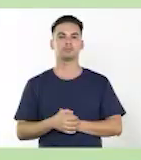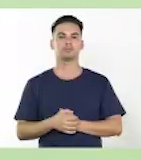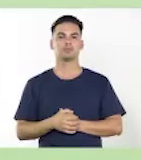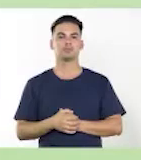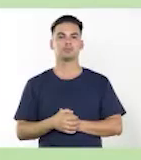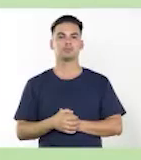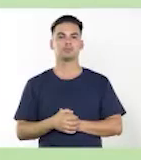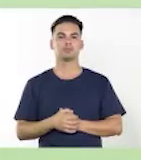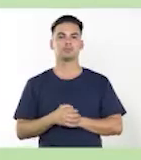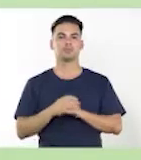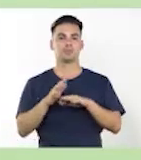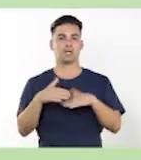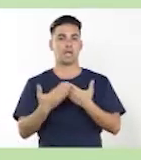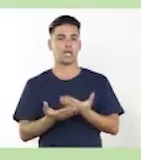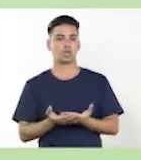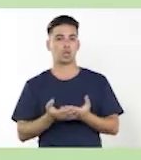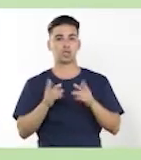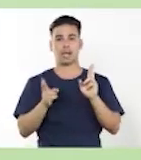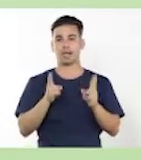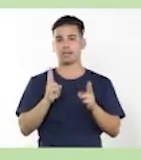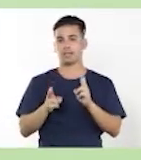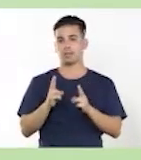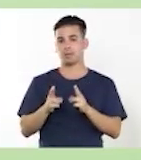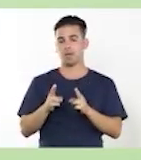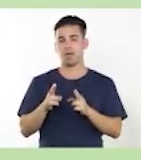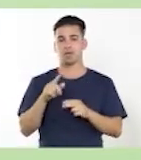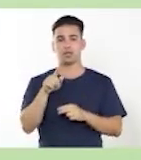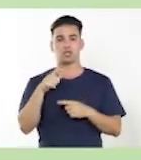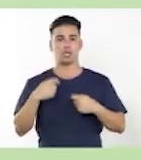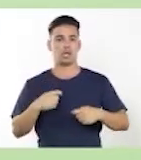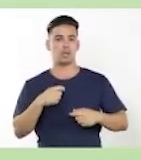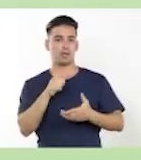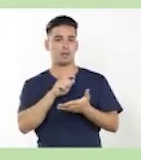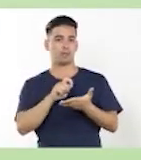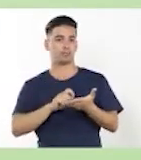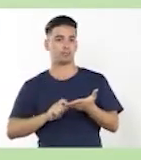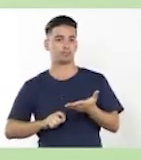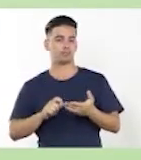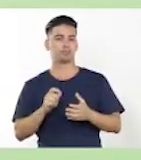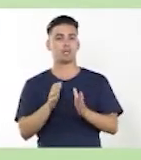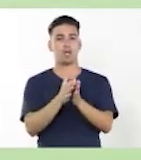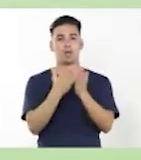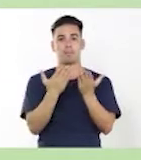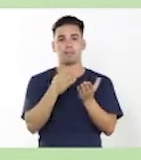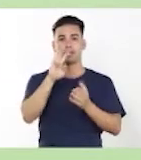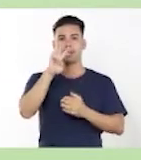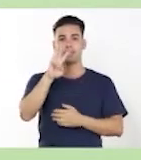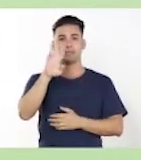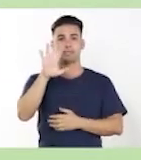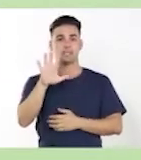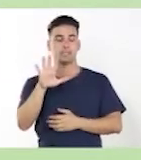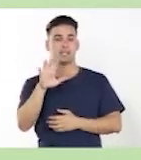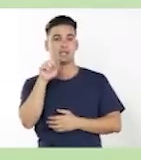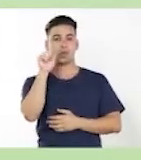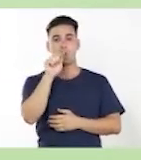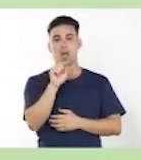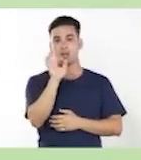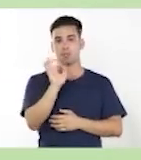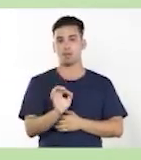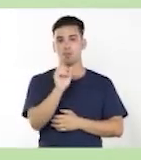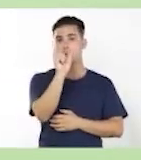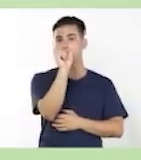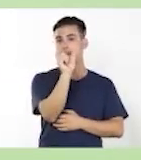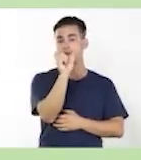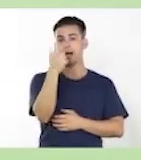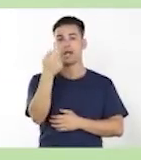entonces a las actividades a desarrollar. En la página 35, donde están las palabras de Aquiles,